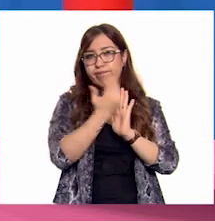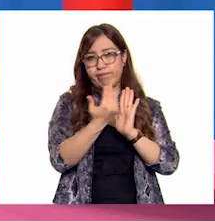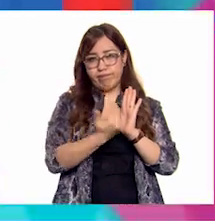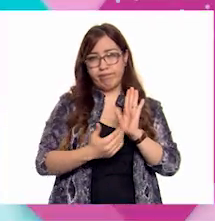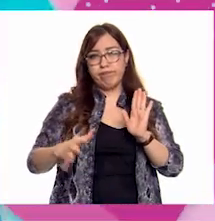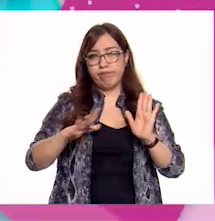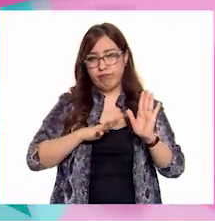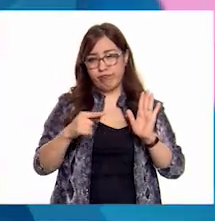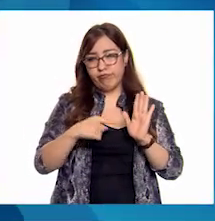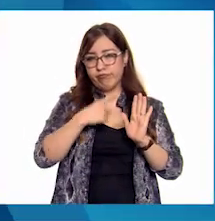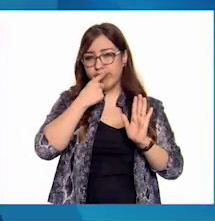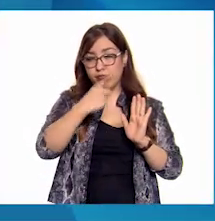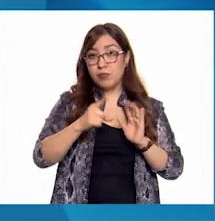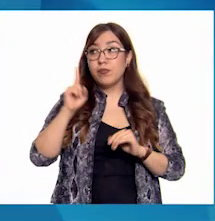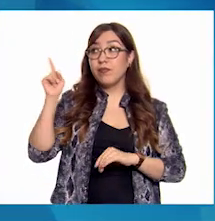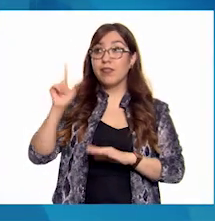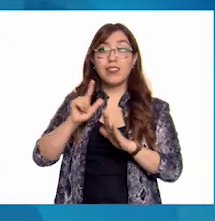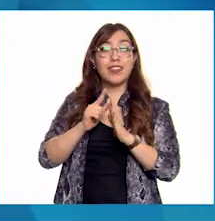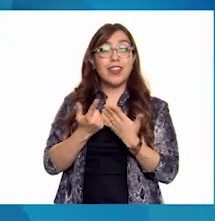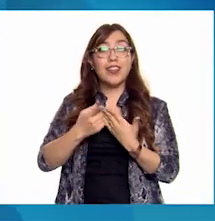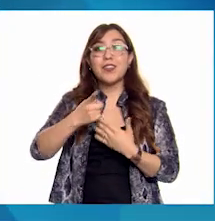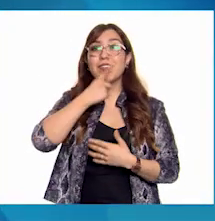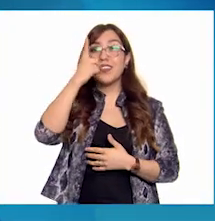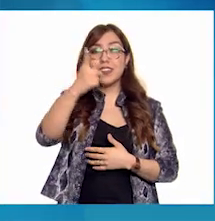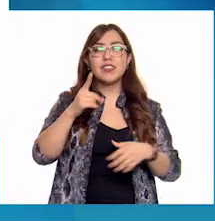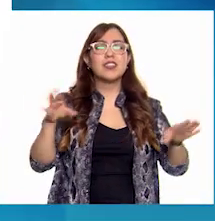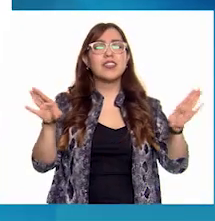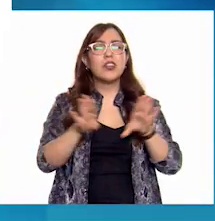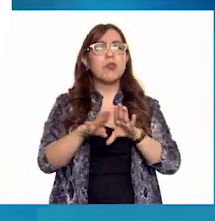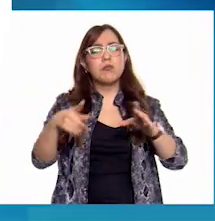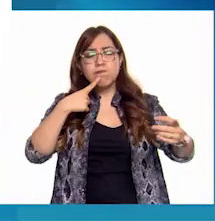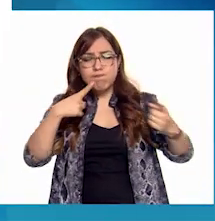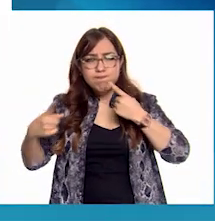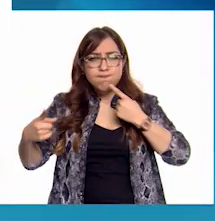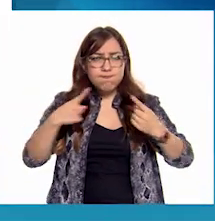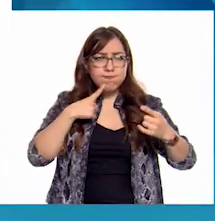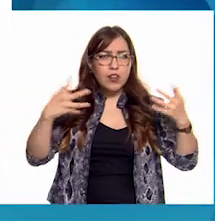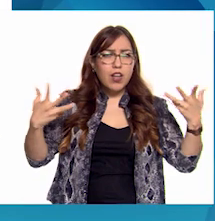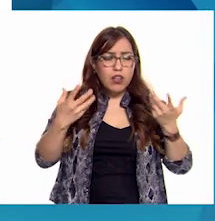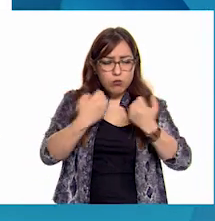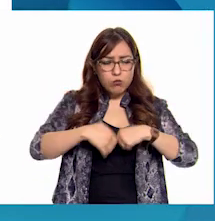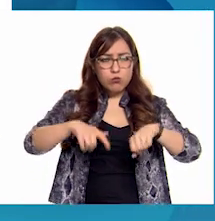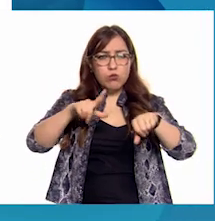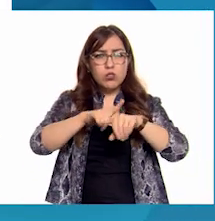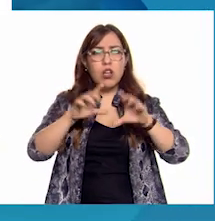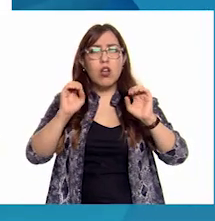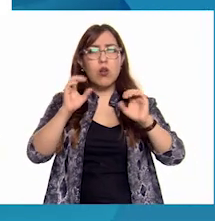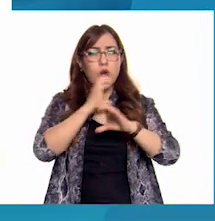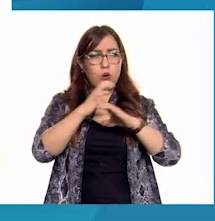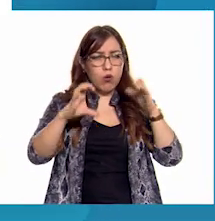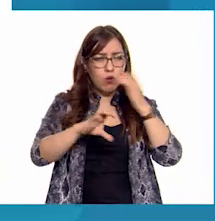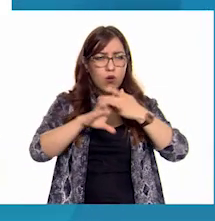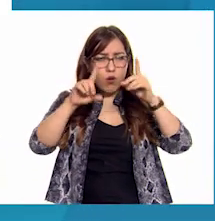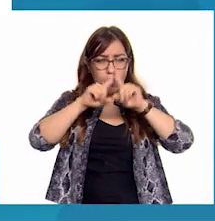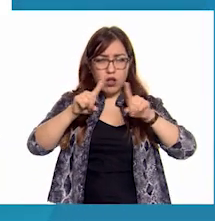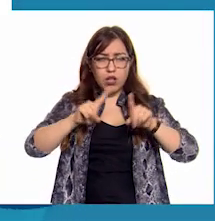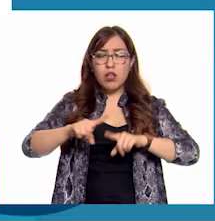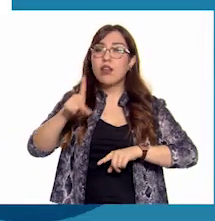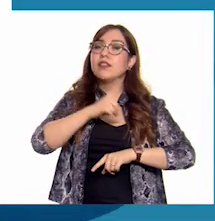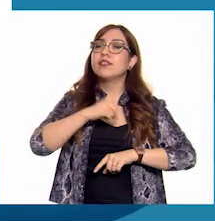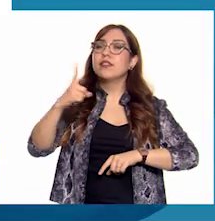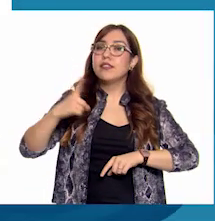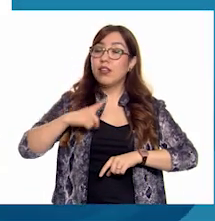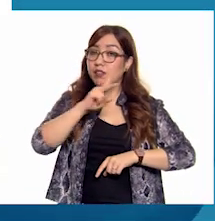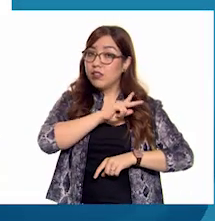Dice lo siguiente ¿Cómo llegar a un acuerdo? Resolver problemas Sociales y ambientales Requiere la participación De todas y todos